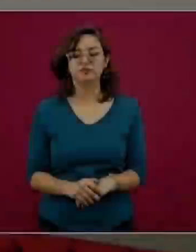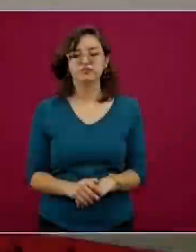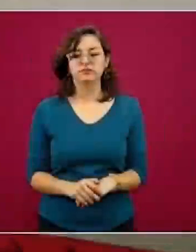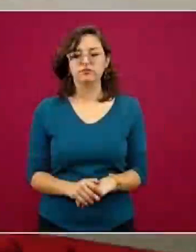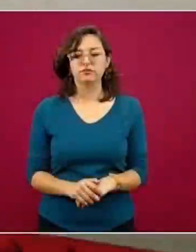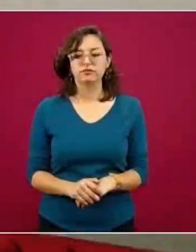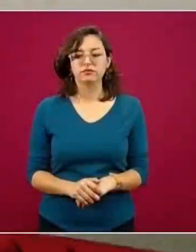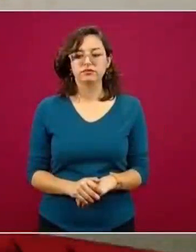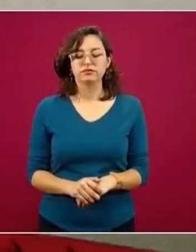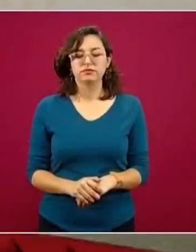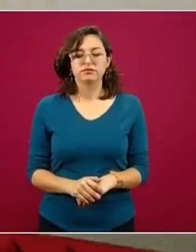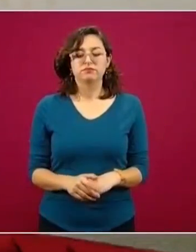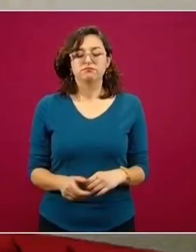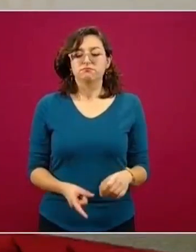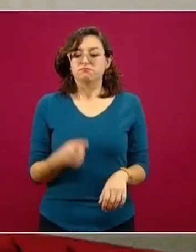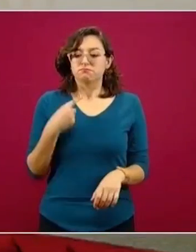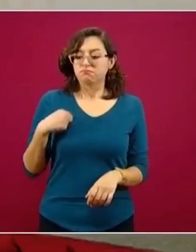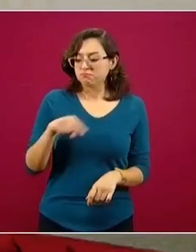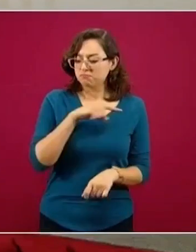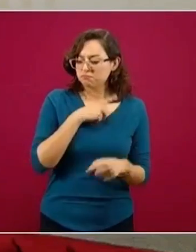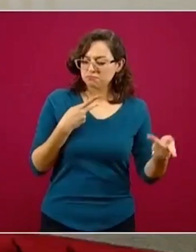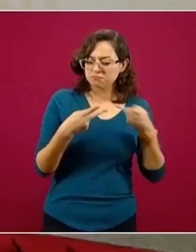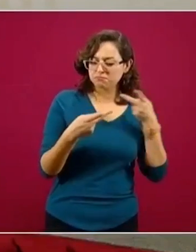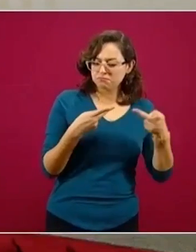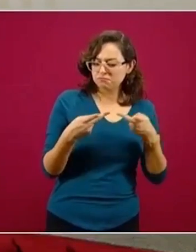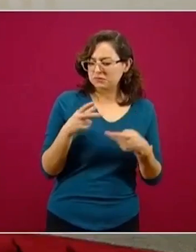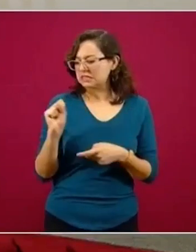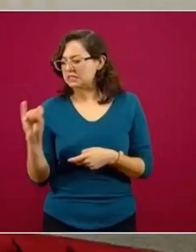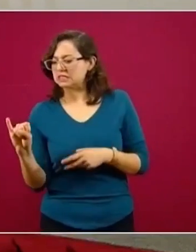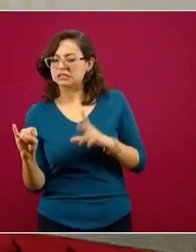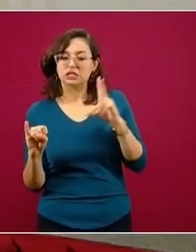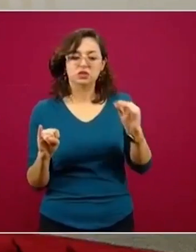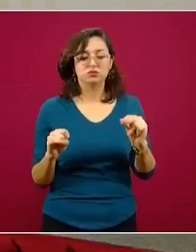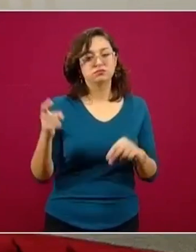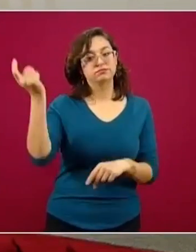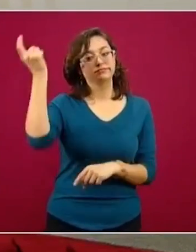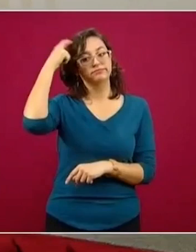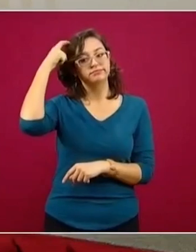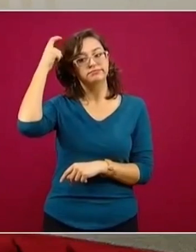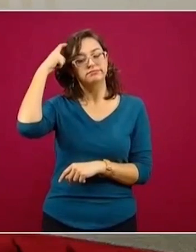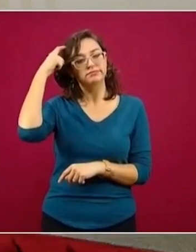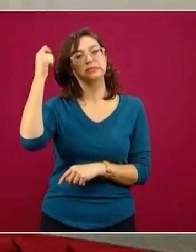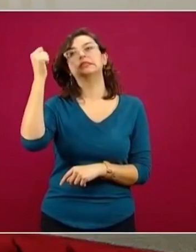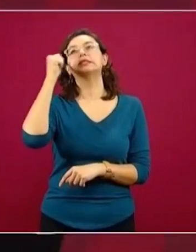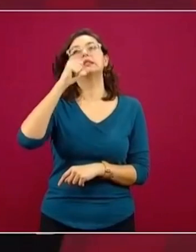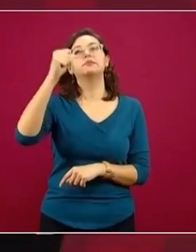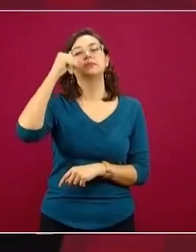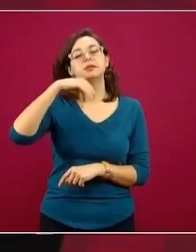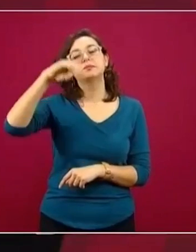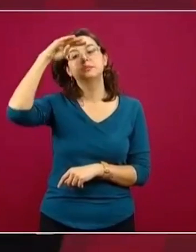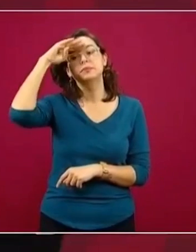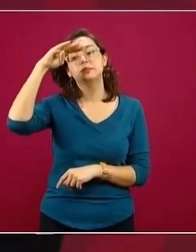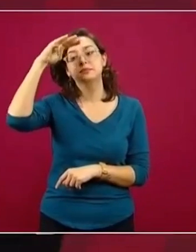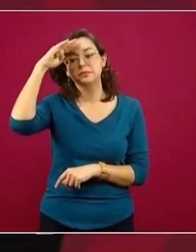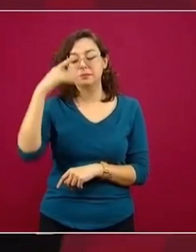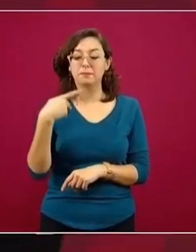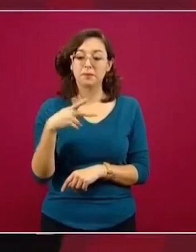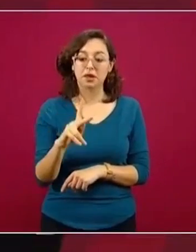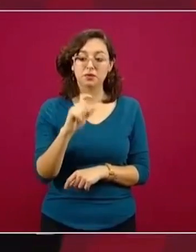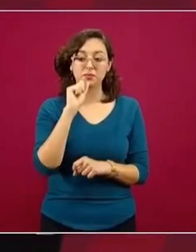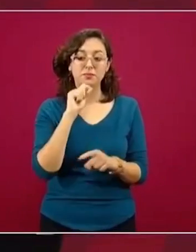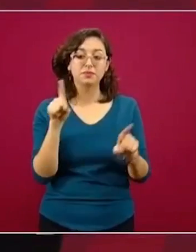Estamos o no preparados, siempre hay que tener esta idea en mente, pero como señala el doctor Cruz Vega,